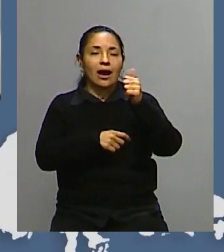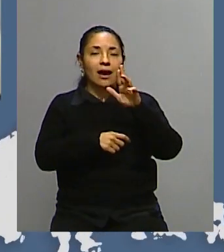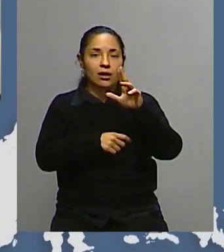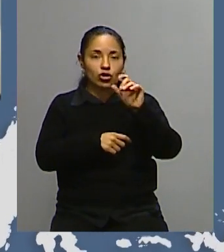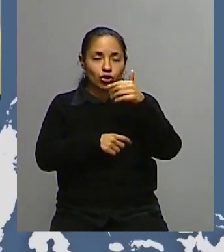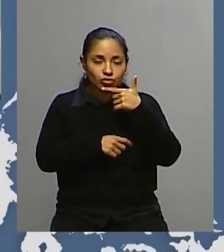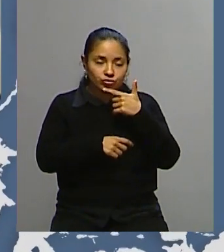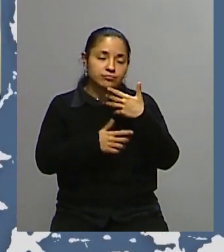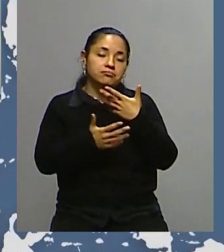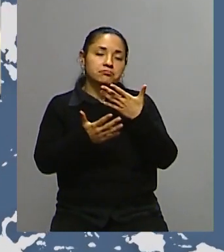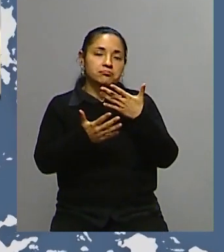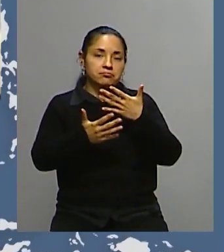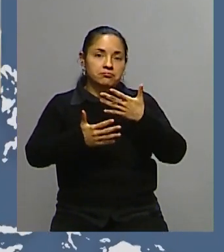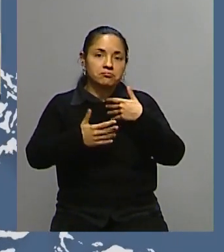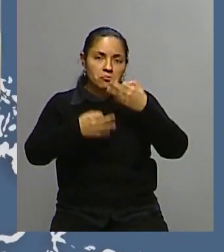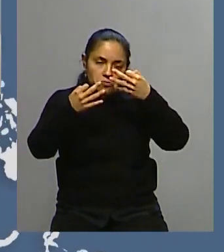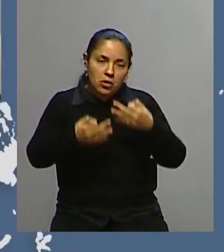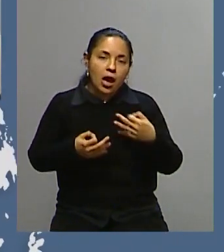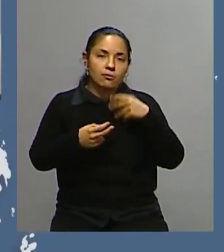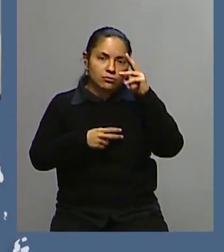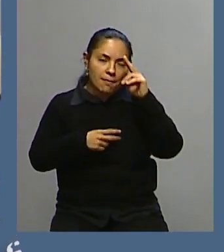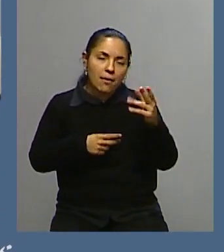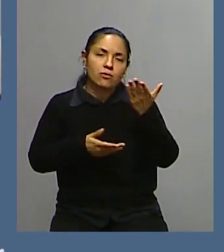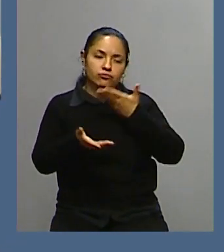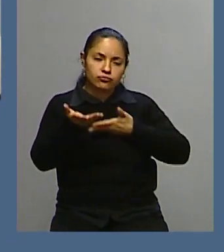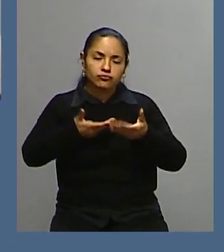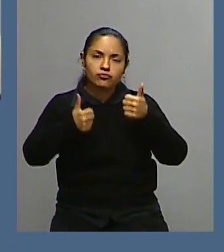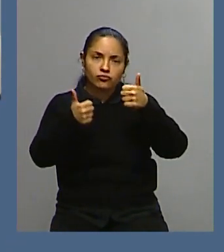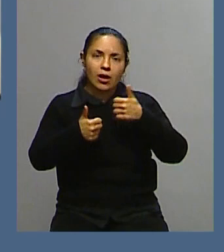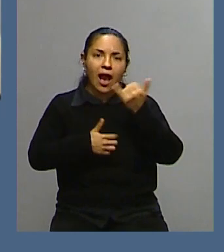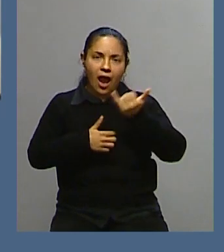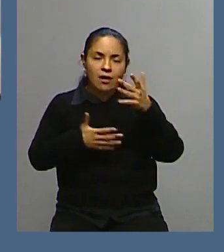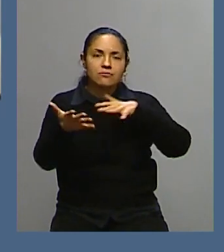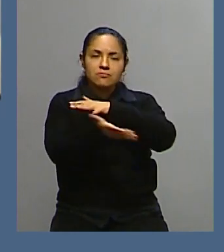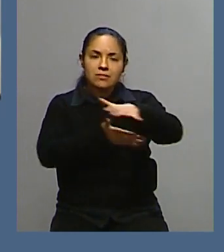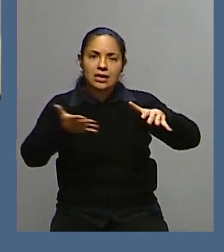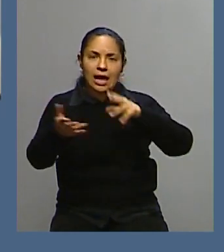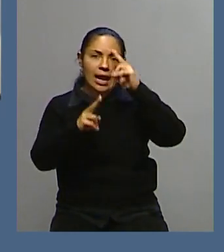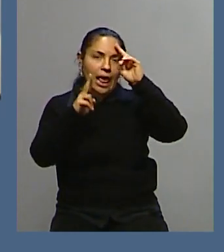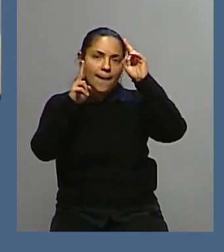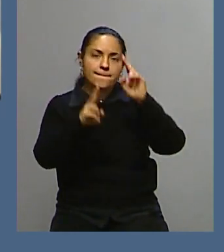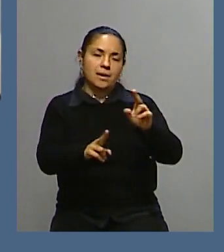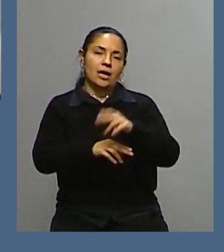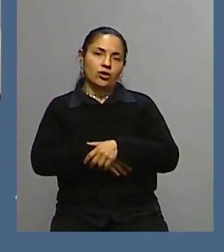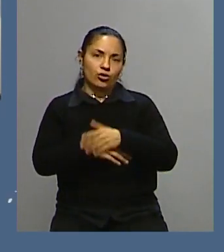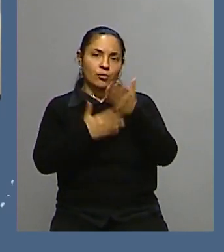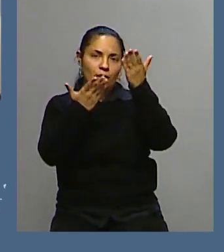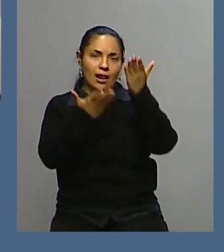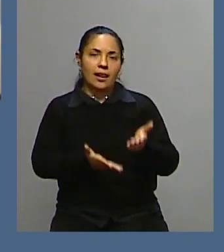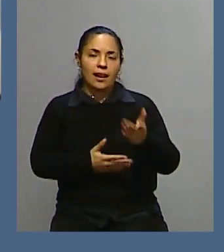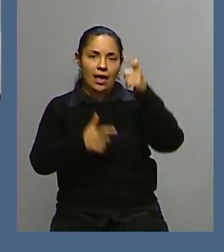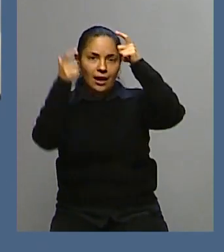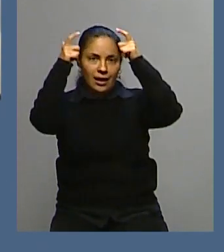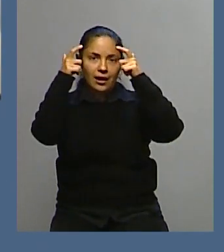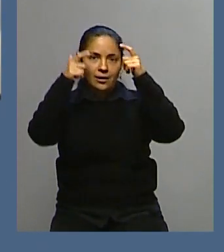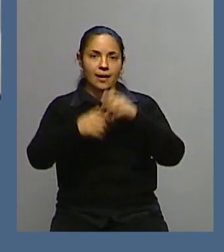con lo cual hay un clima de mucho respeto por la figura de la reina y por